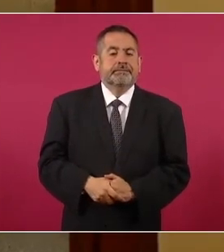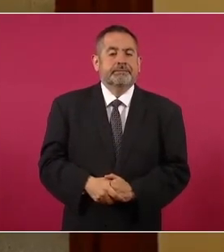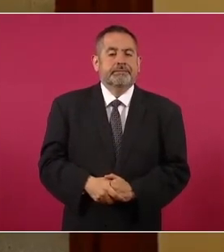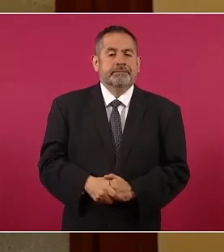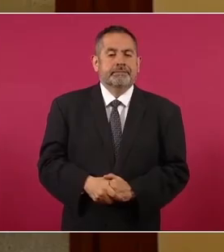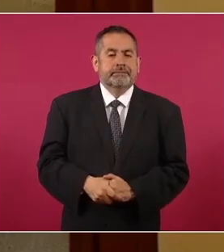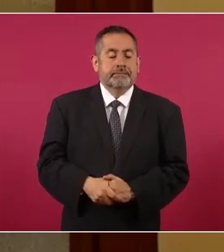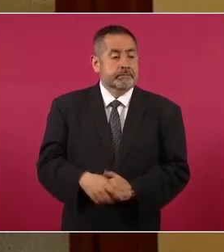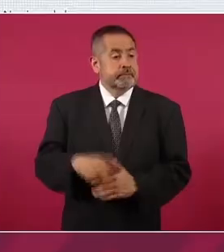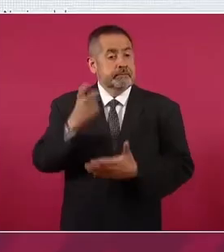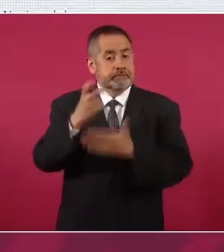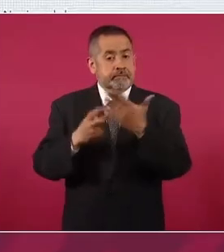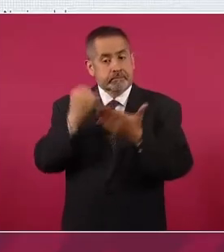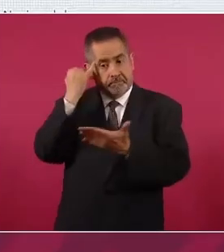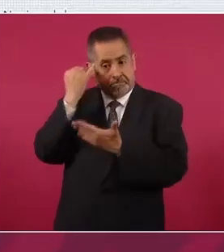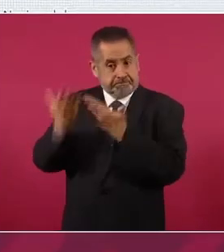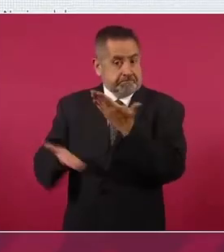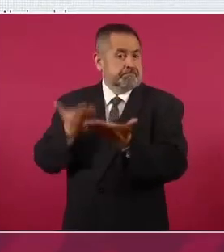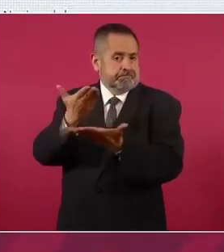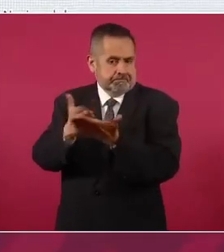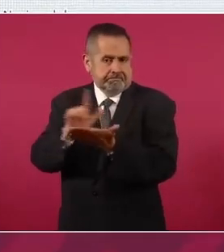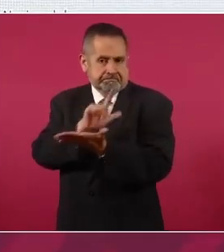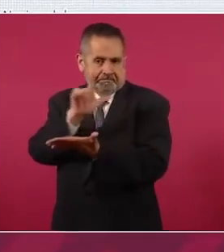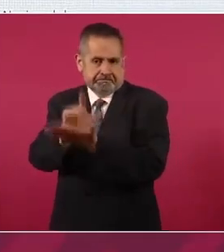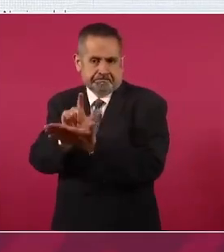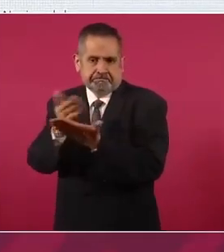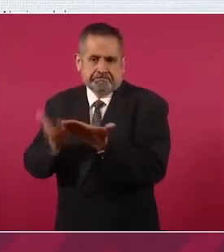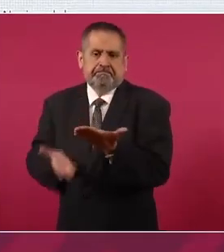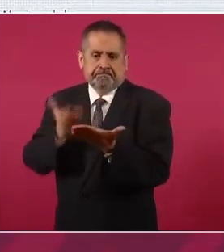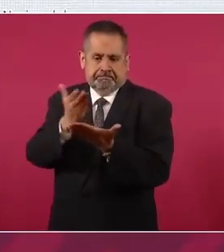Eso es lo que propone nuestra iniciativa en TOC.